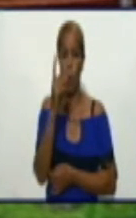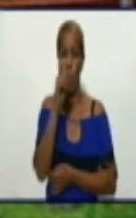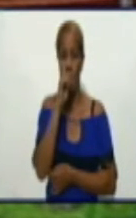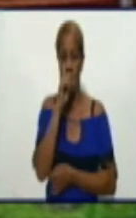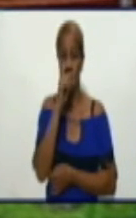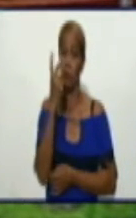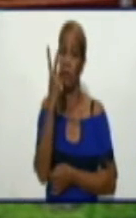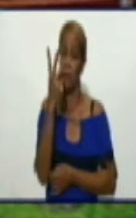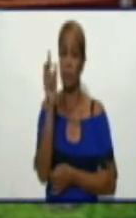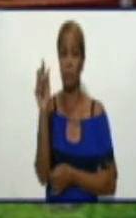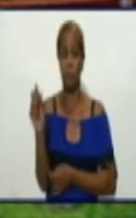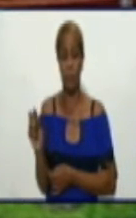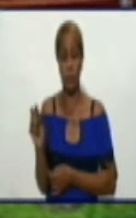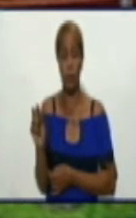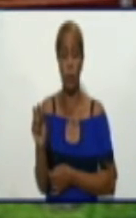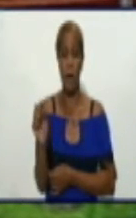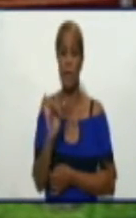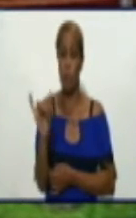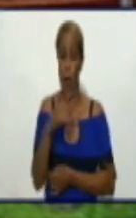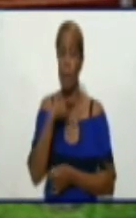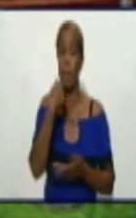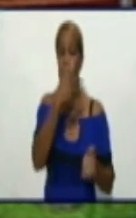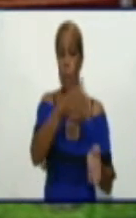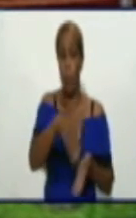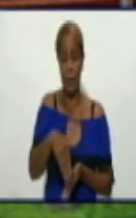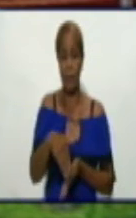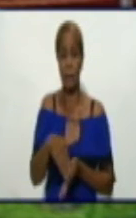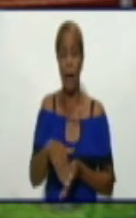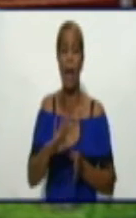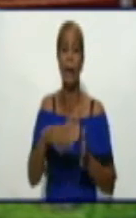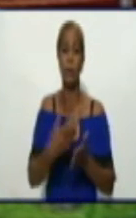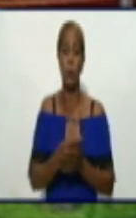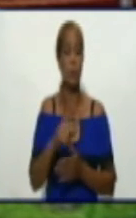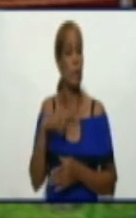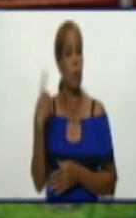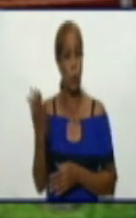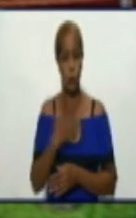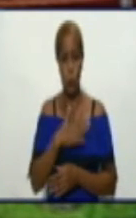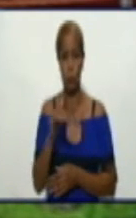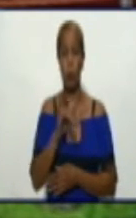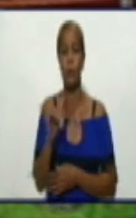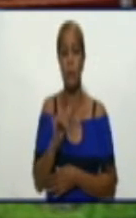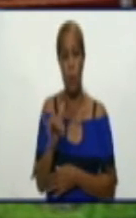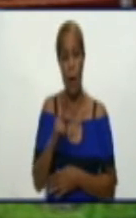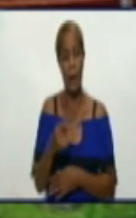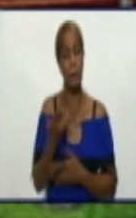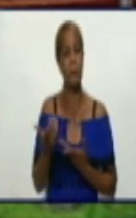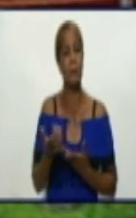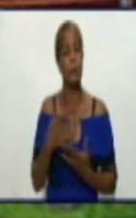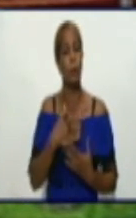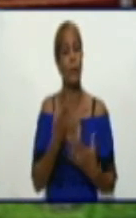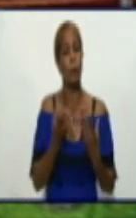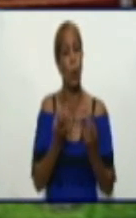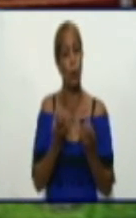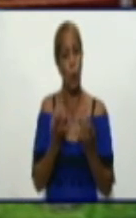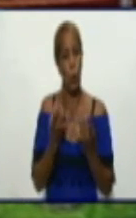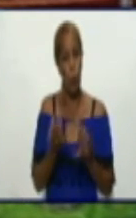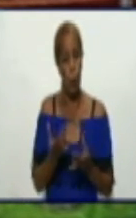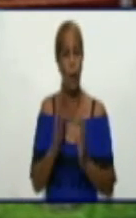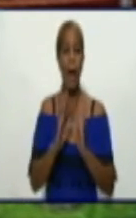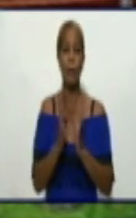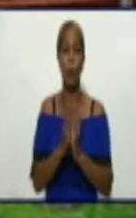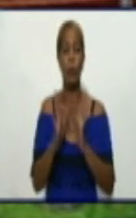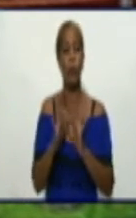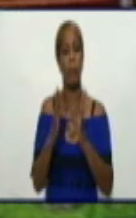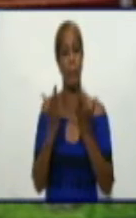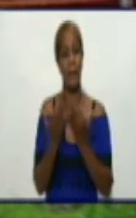Nosotros también, a nombre del colectivo del programa, hacemos llegar nuestras más sentidas condolencias a los familiares de estas